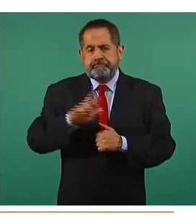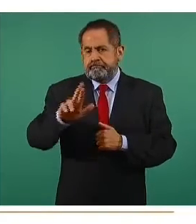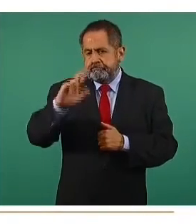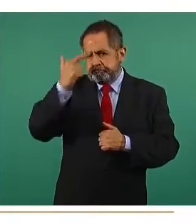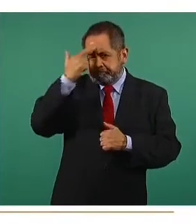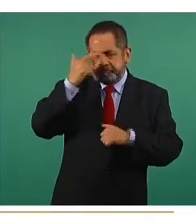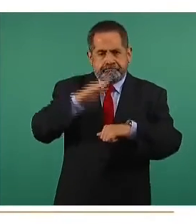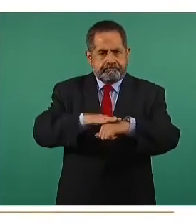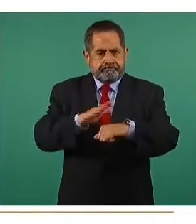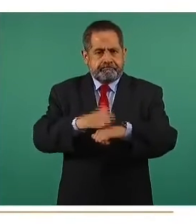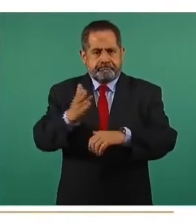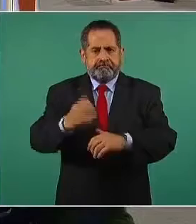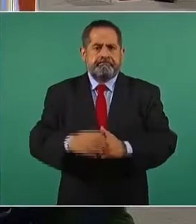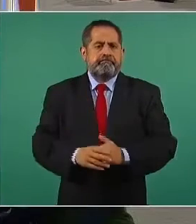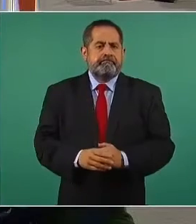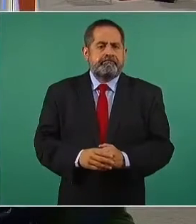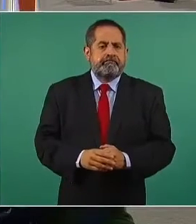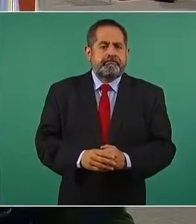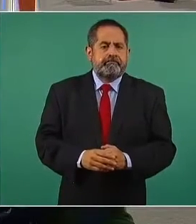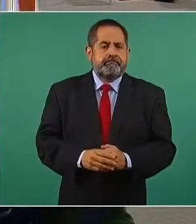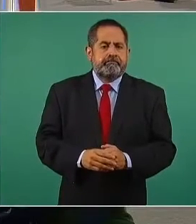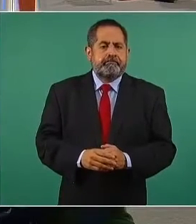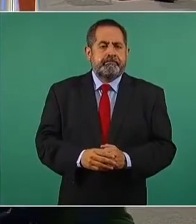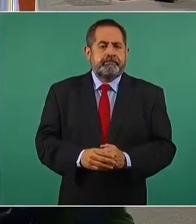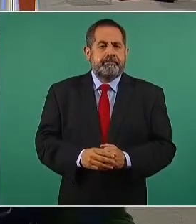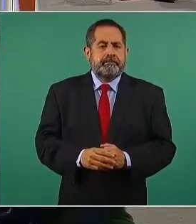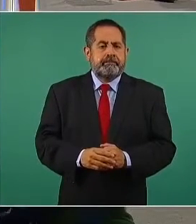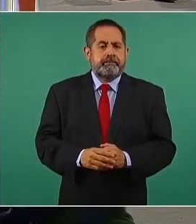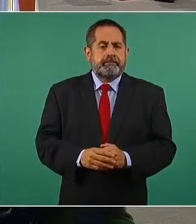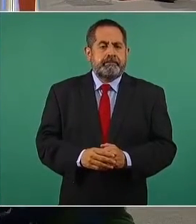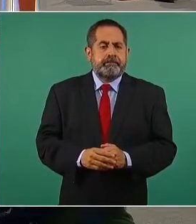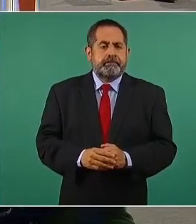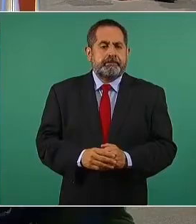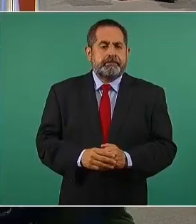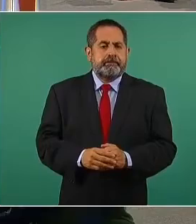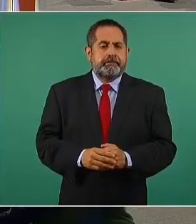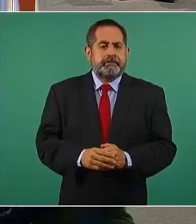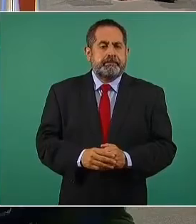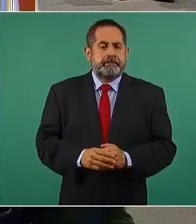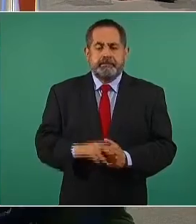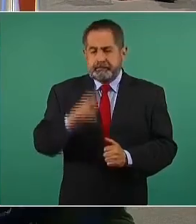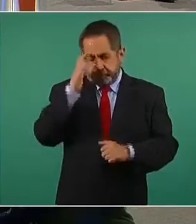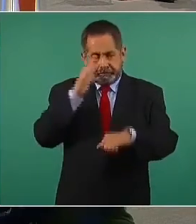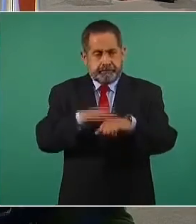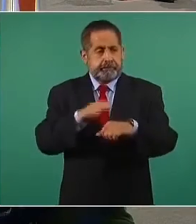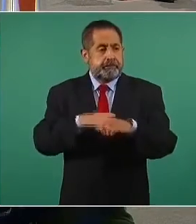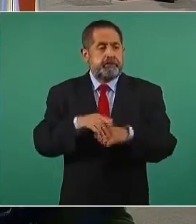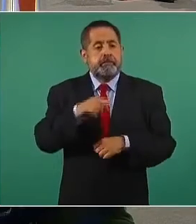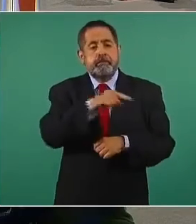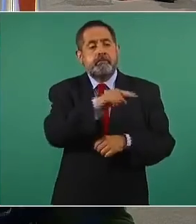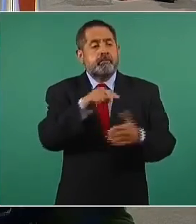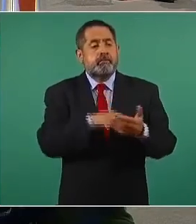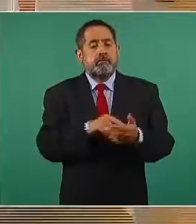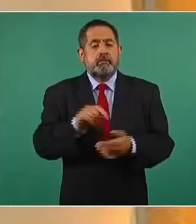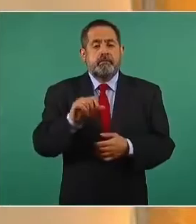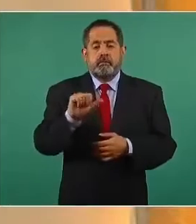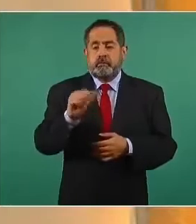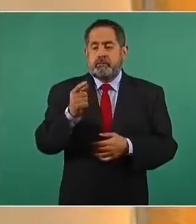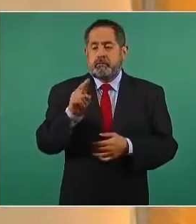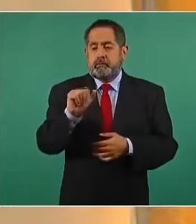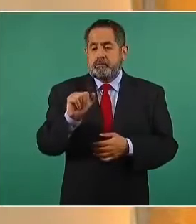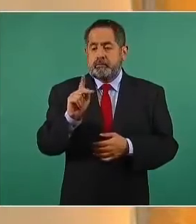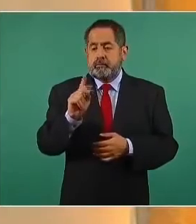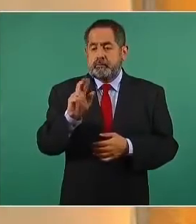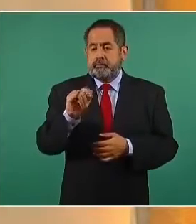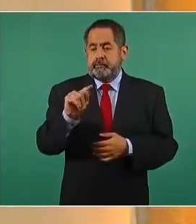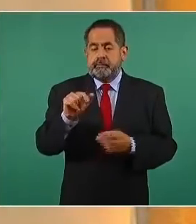Recordarles adelante a los vecinos de Agua Prieta y de Nogales, que